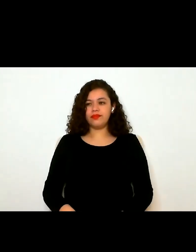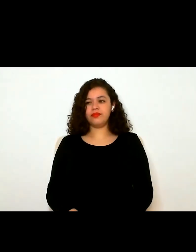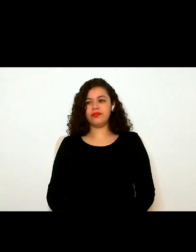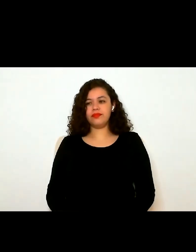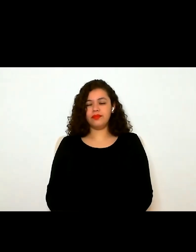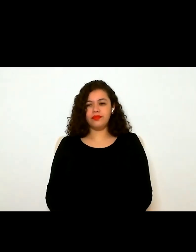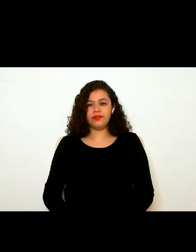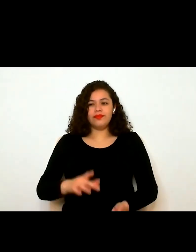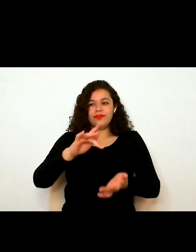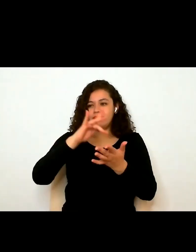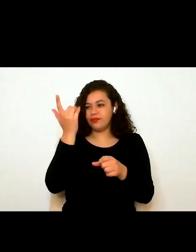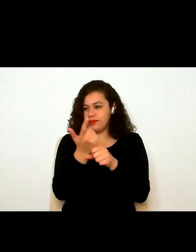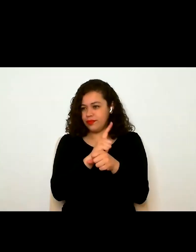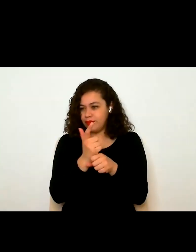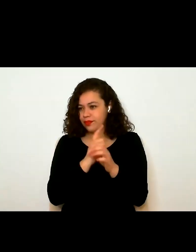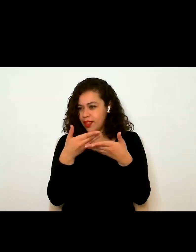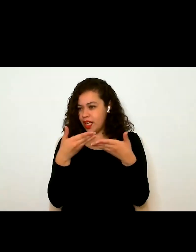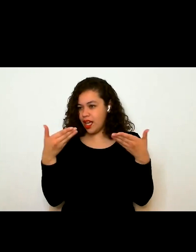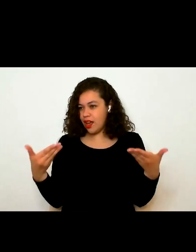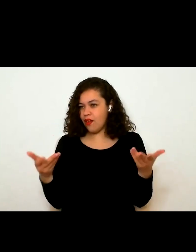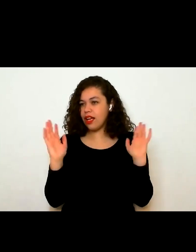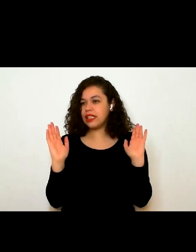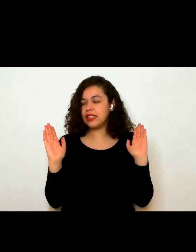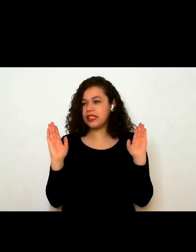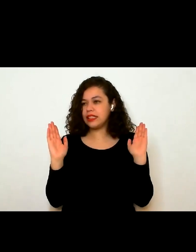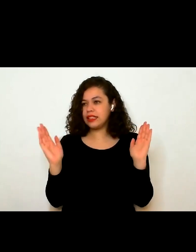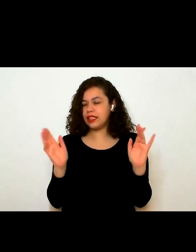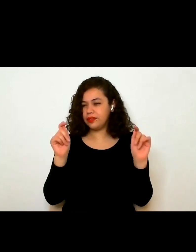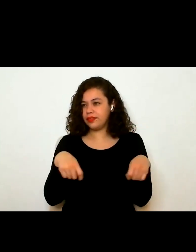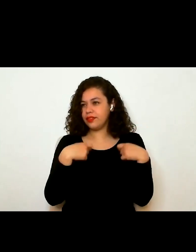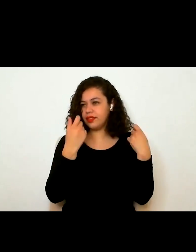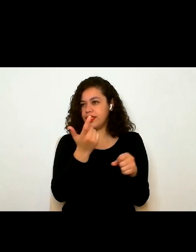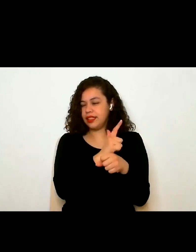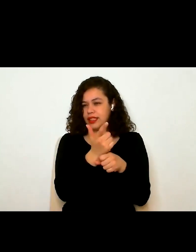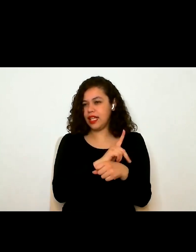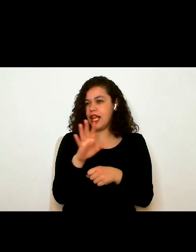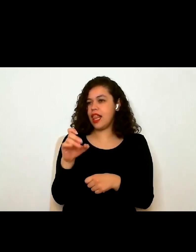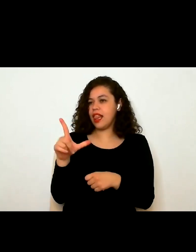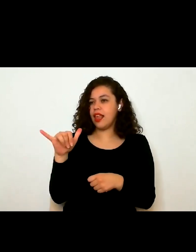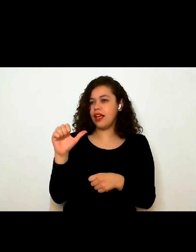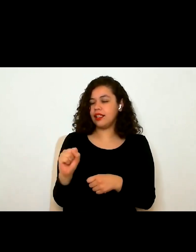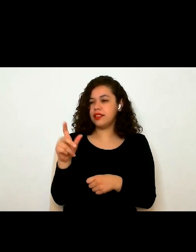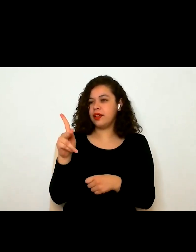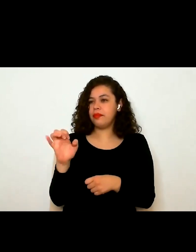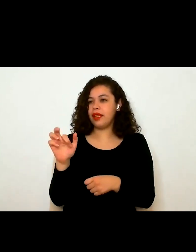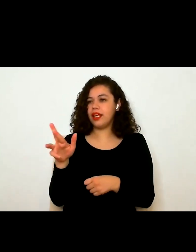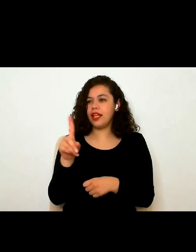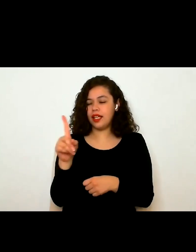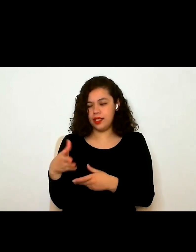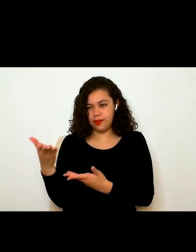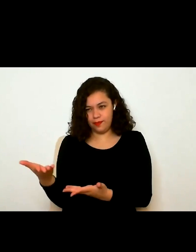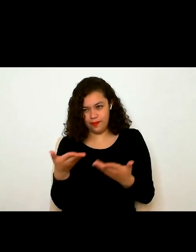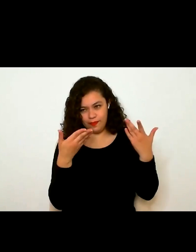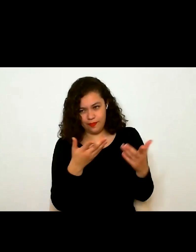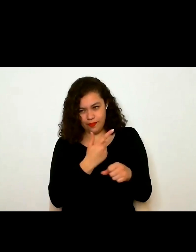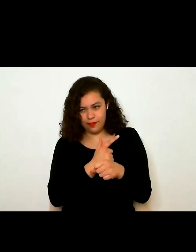Gracias, licenciada. Ahora le damos, eh, licenciado Elías Pérez. Adelante, licenciado.